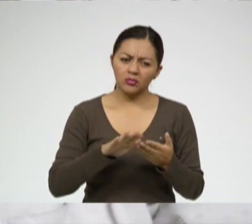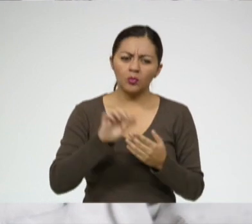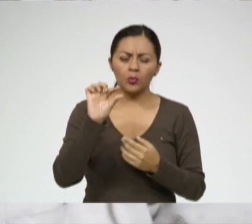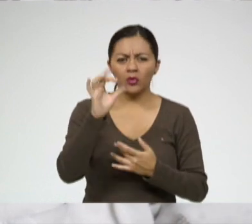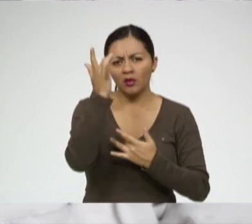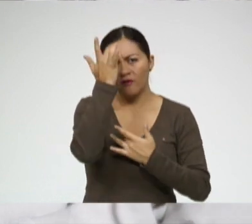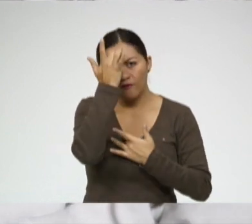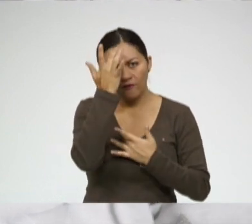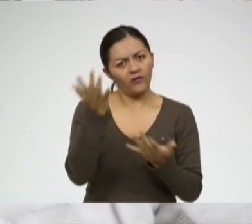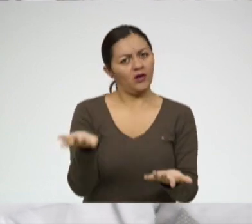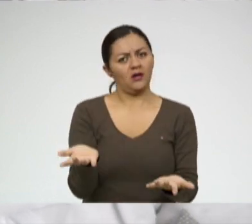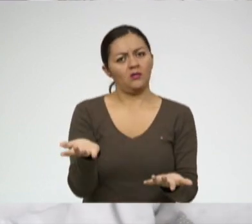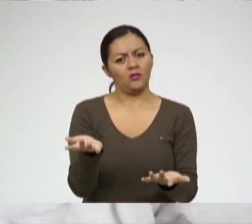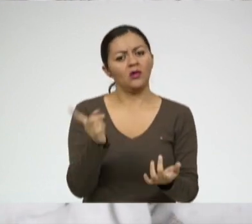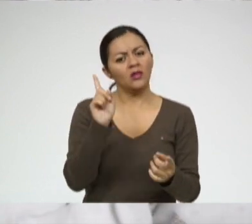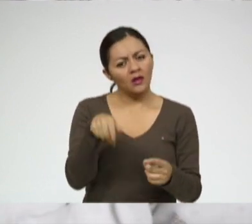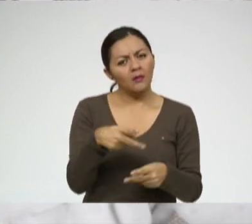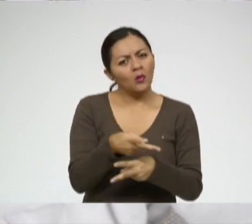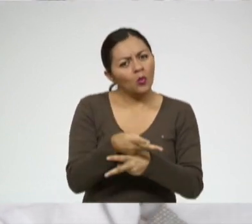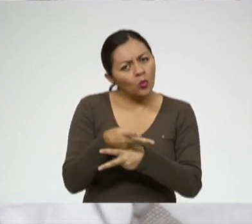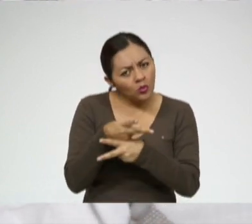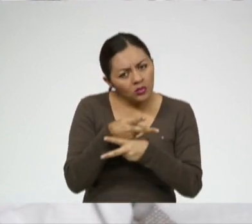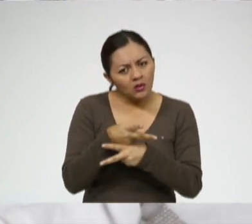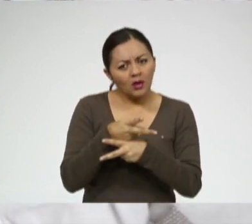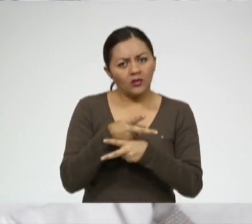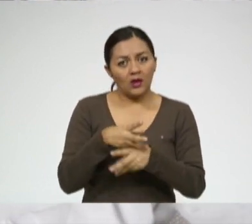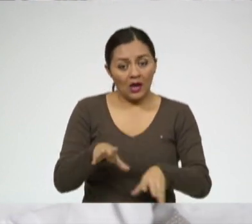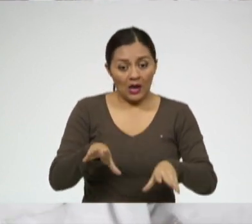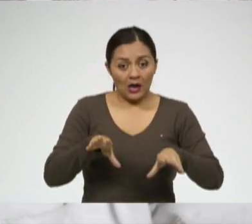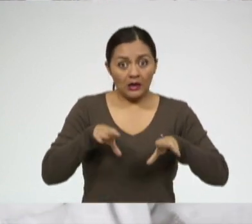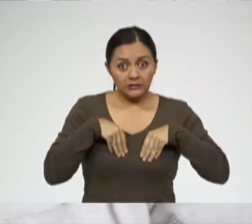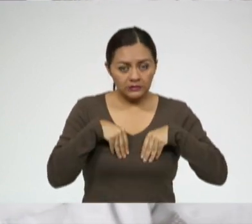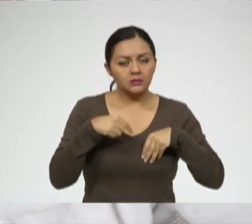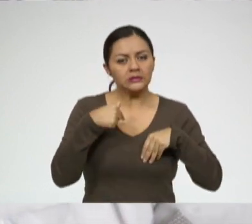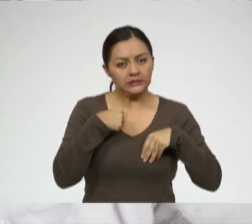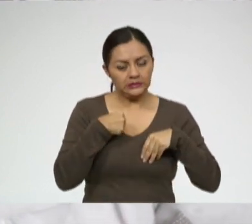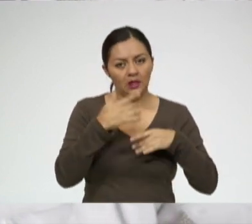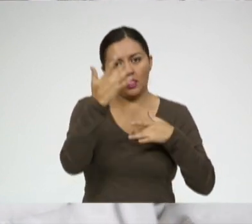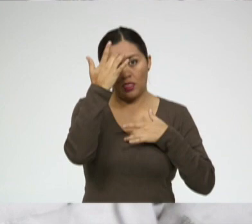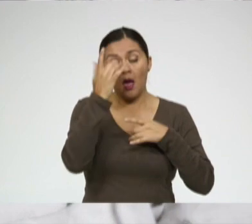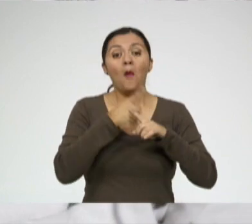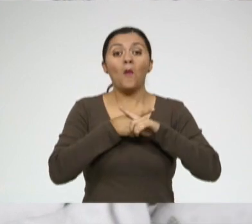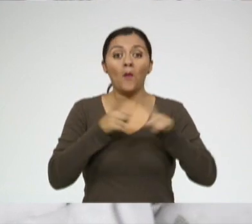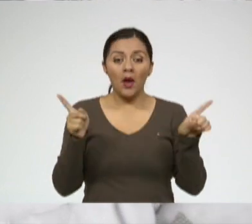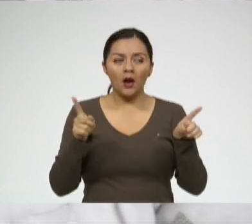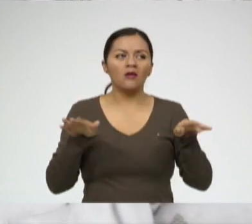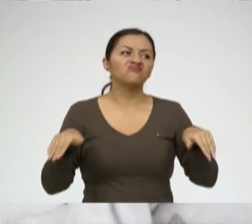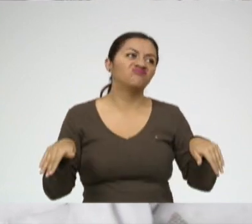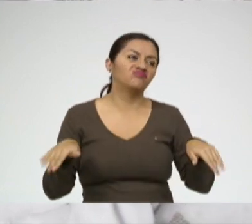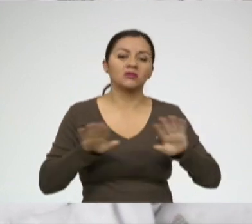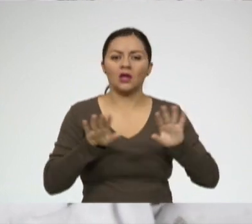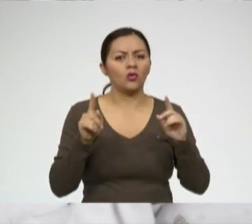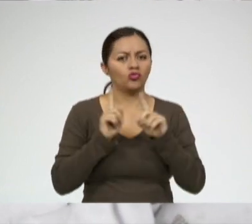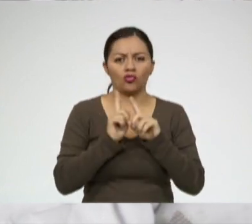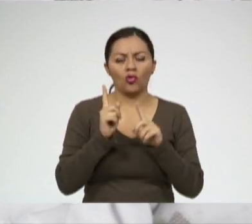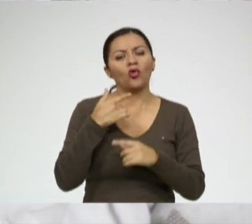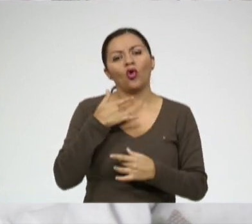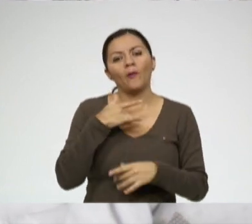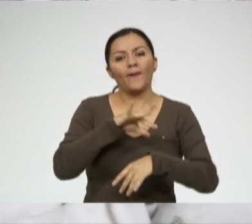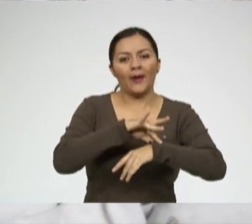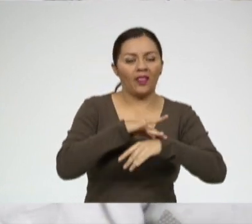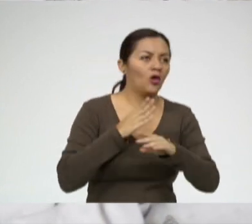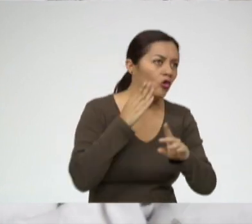enfermedad, pero él tiene que aprender a aceptar cómo es, pero no conformarse lo que él es. Entonces, yo lo que he tratado es de verle a un médico,